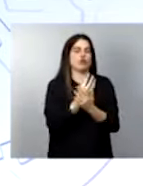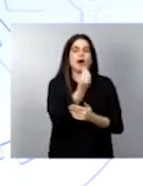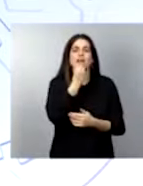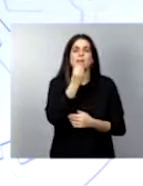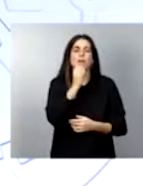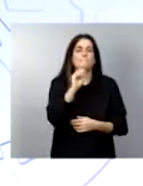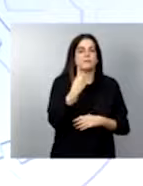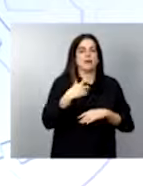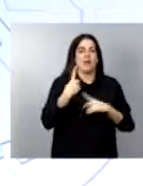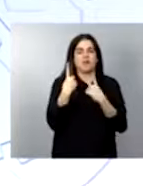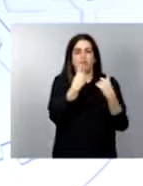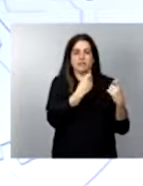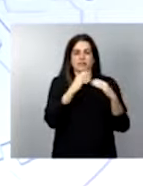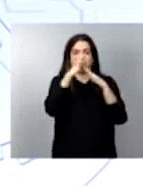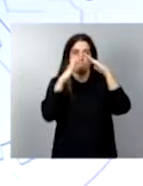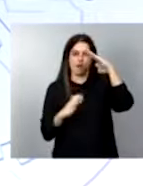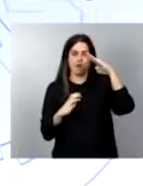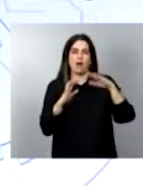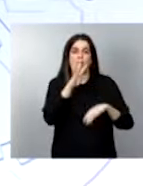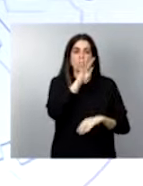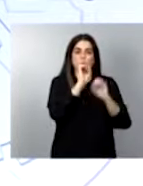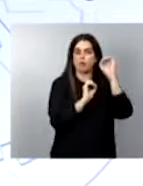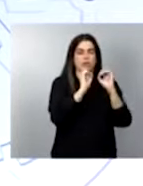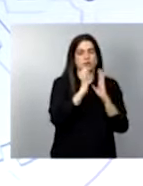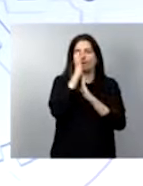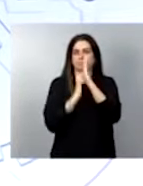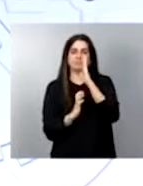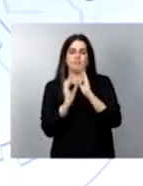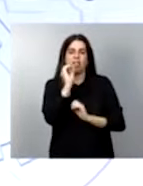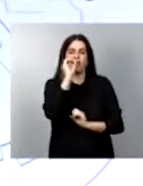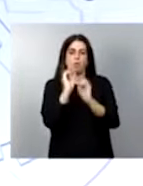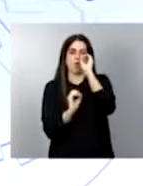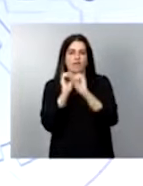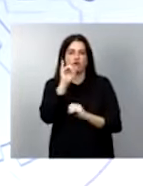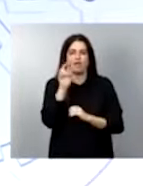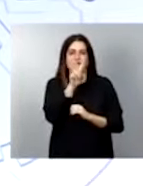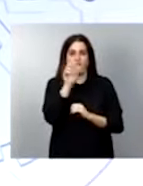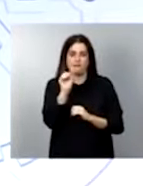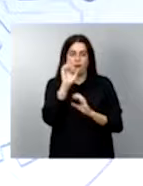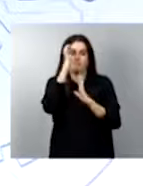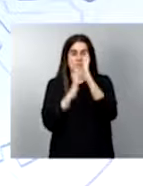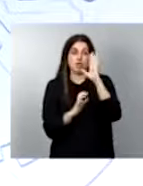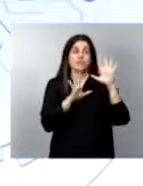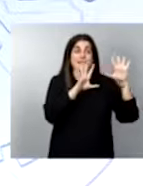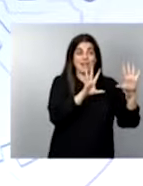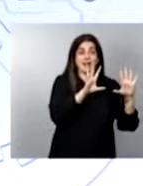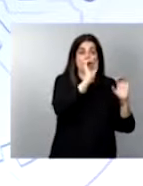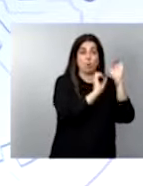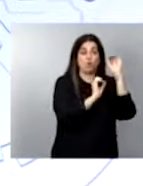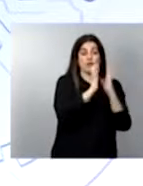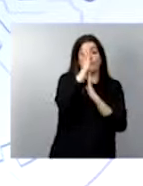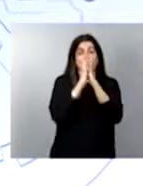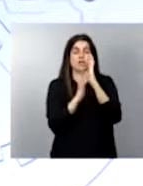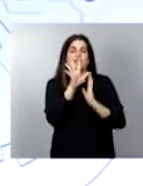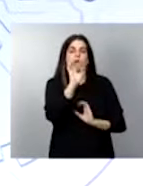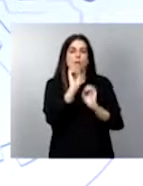del 4% al 0% de rebaja del IVA, y del 10% al 5% para el